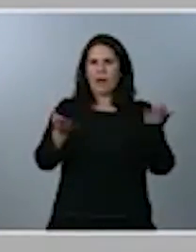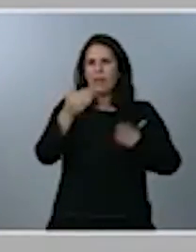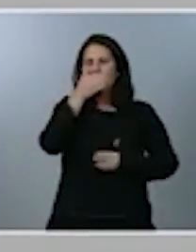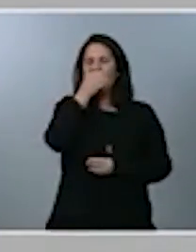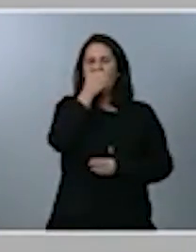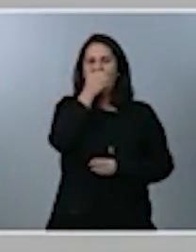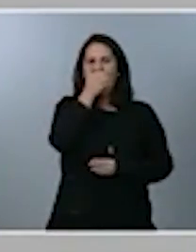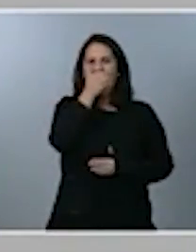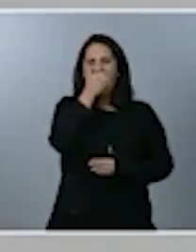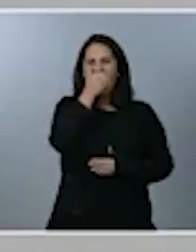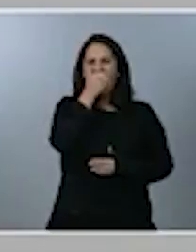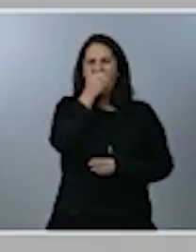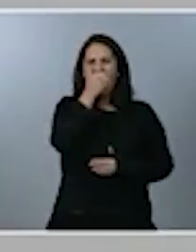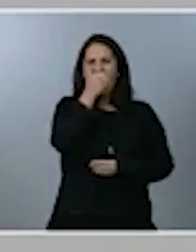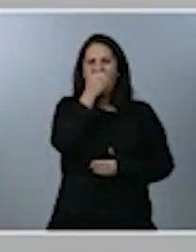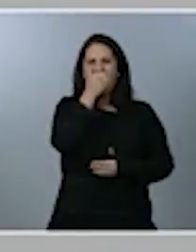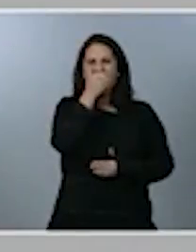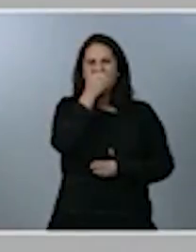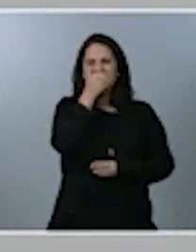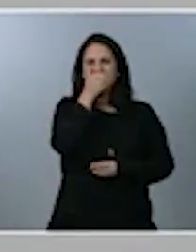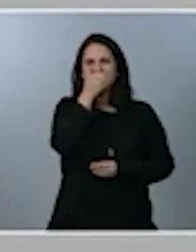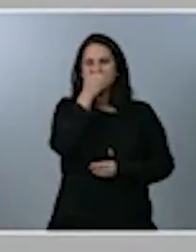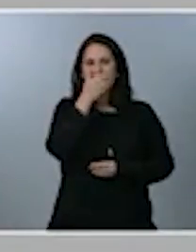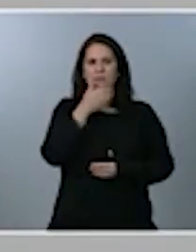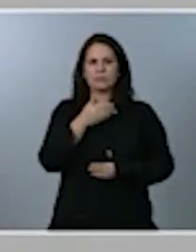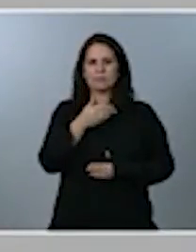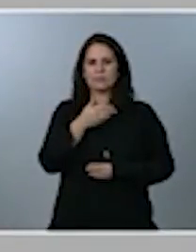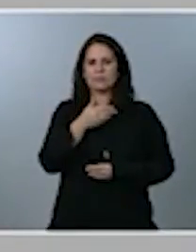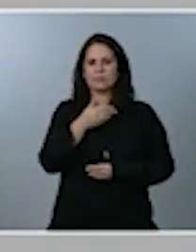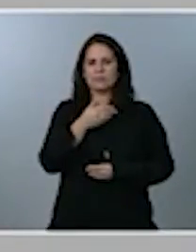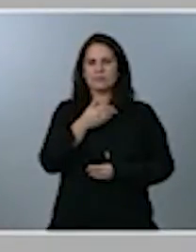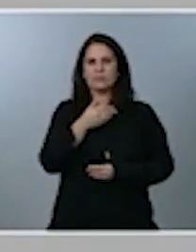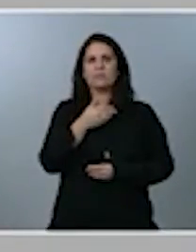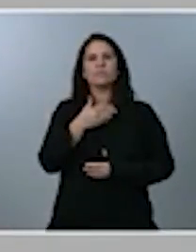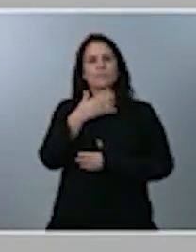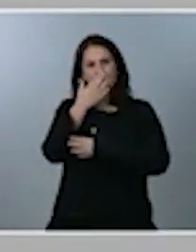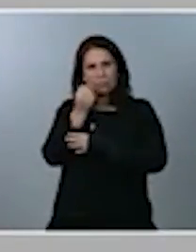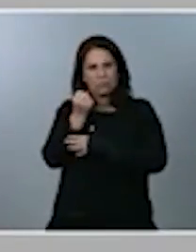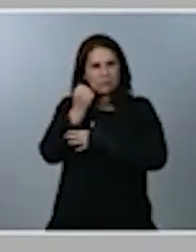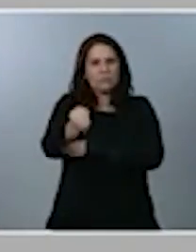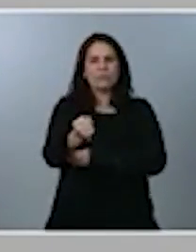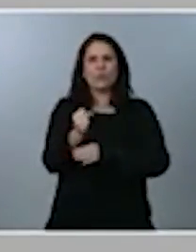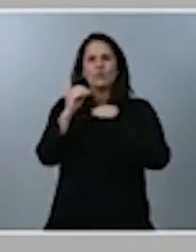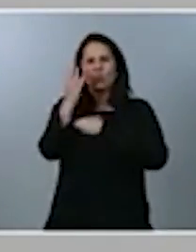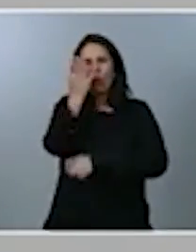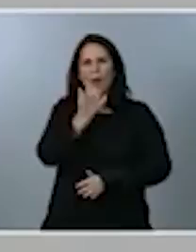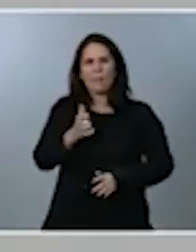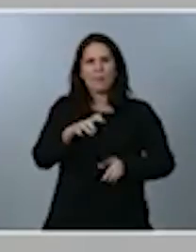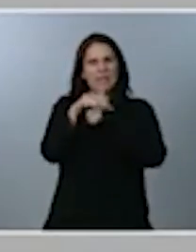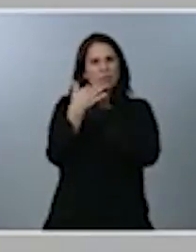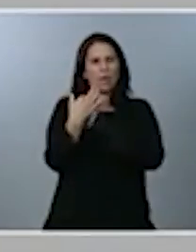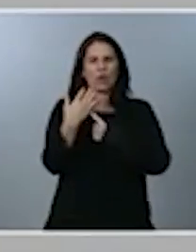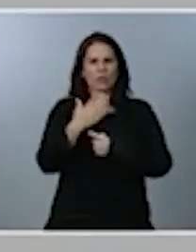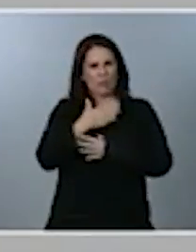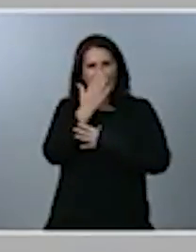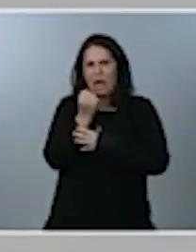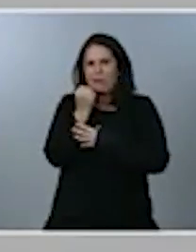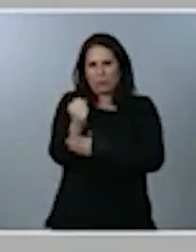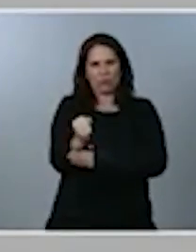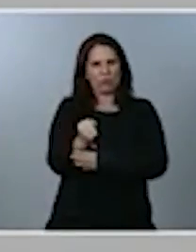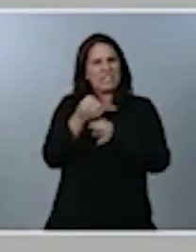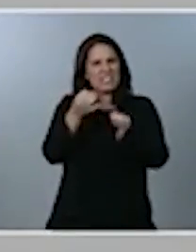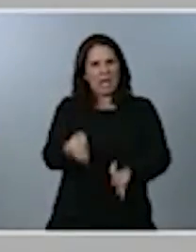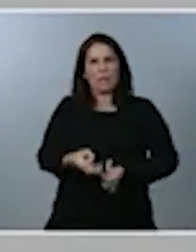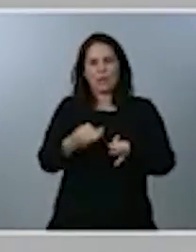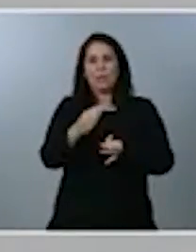situación de desesperanza y de drama que viven diariamente y, por tanto, va a alcanzar violencia de género, 180 millones